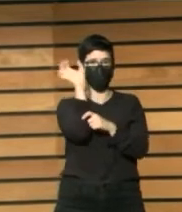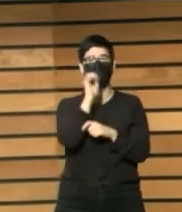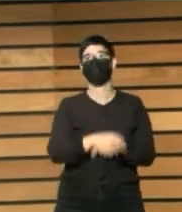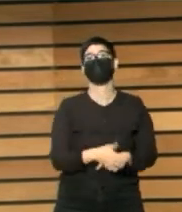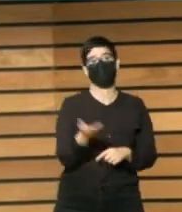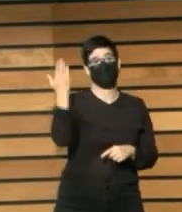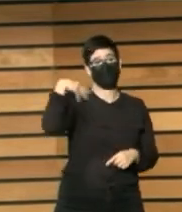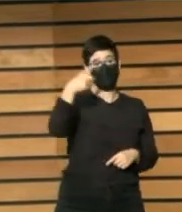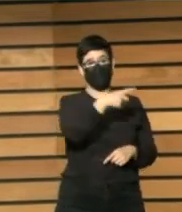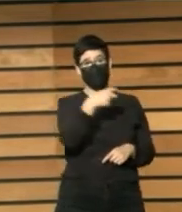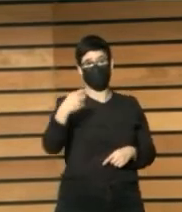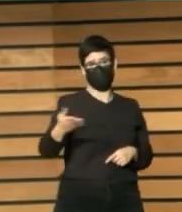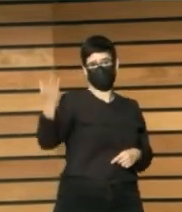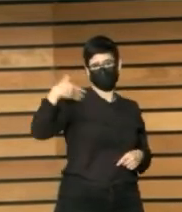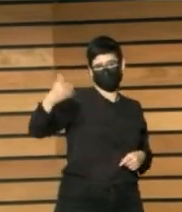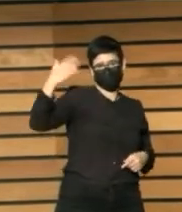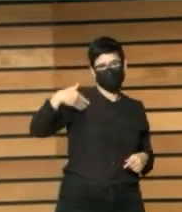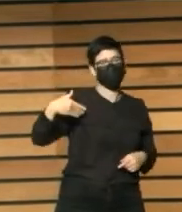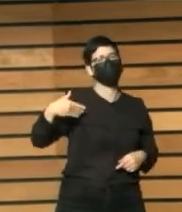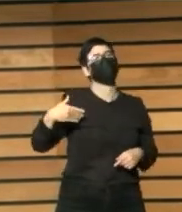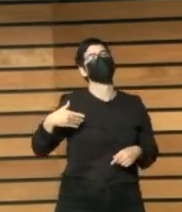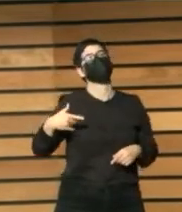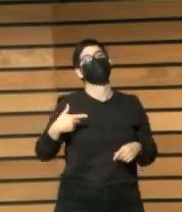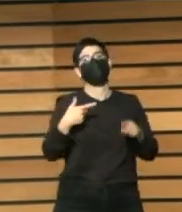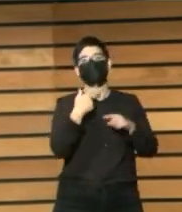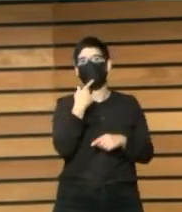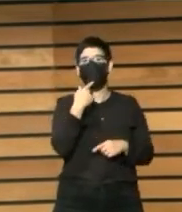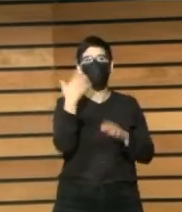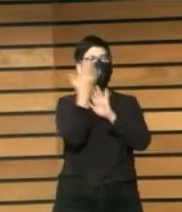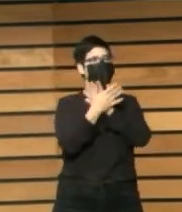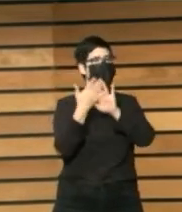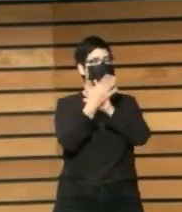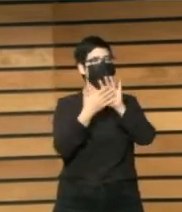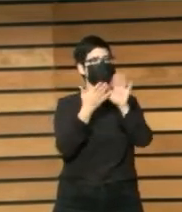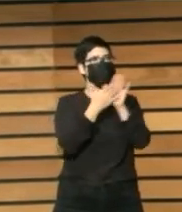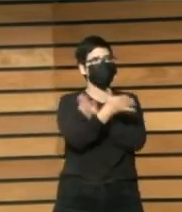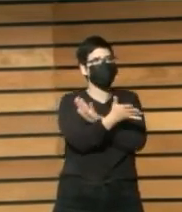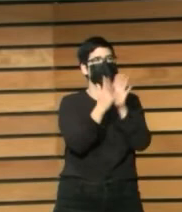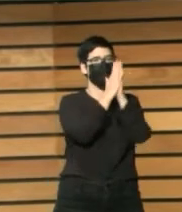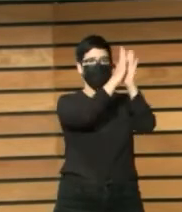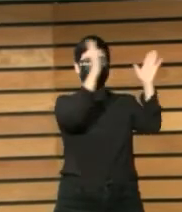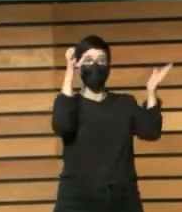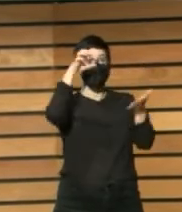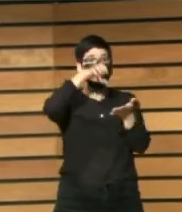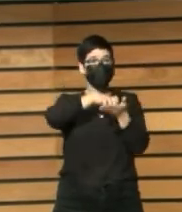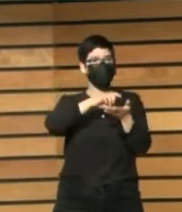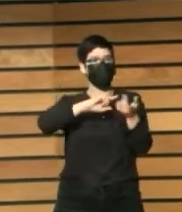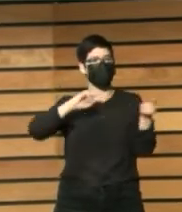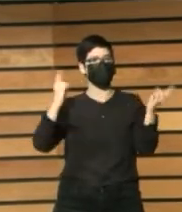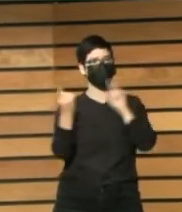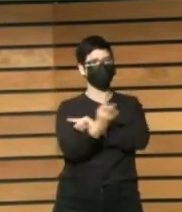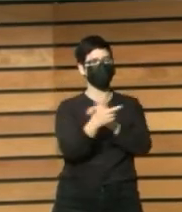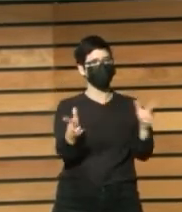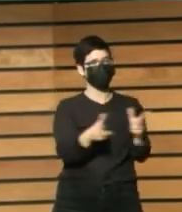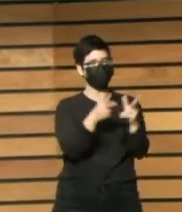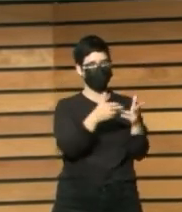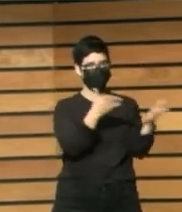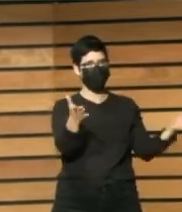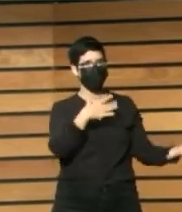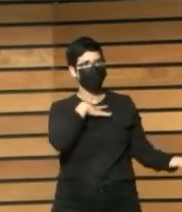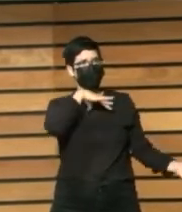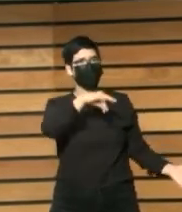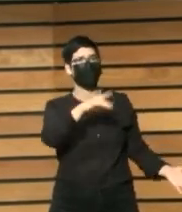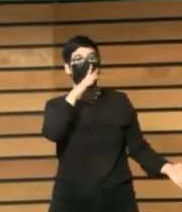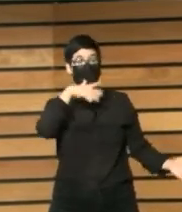nos decían que las bibliotecas transformaban a las sociedades, al final cuando nos planteamos un nuevo modelo, ¿qué estamos